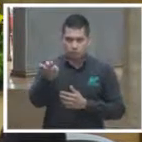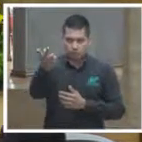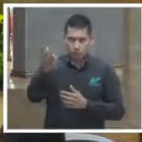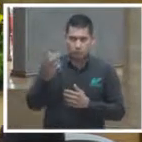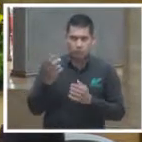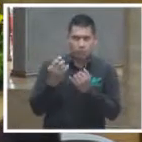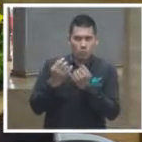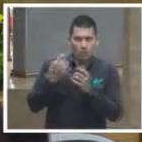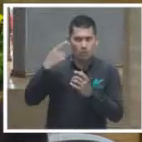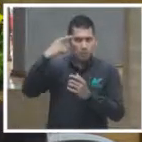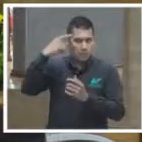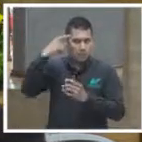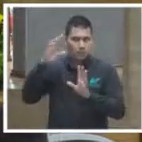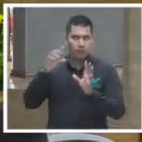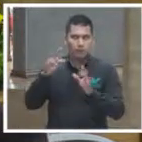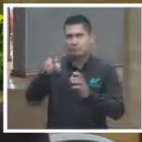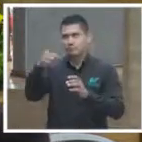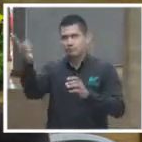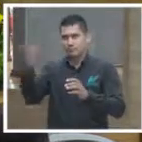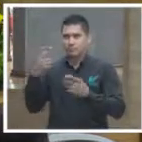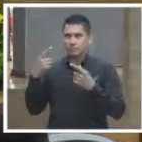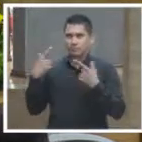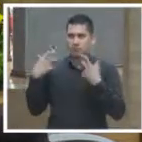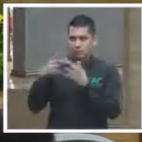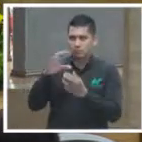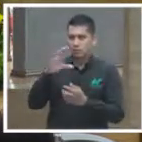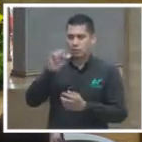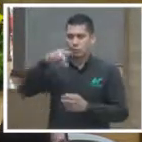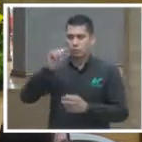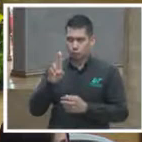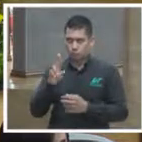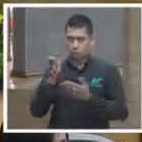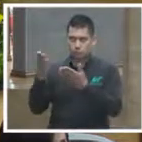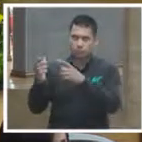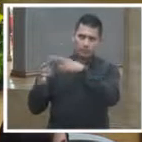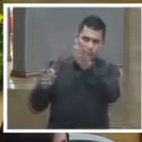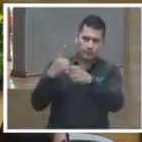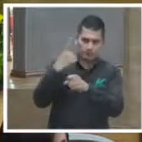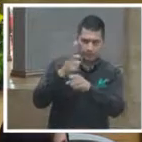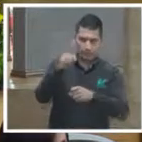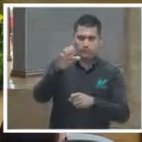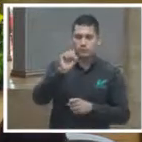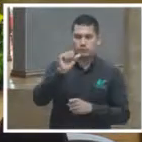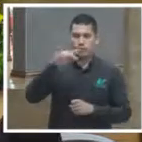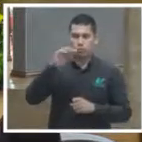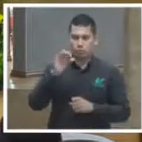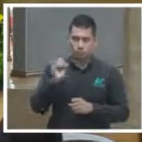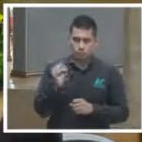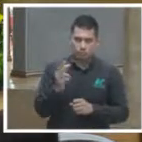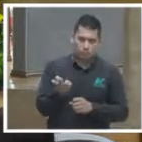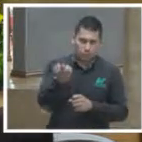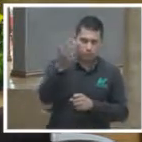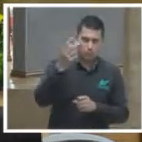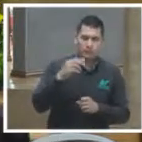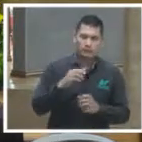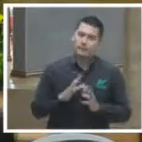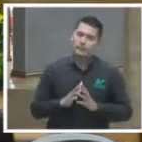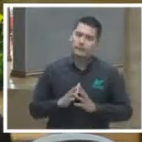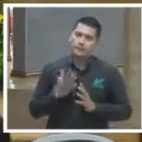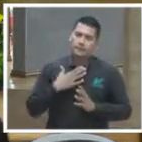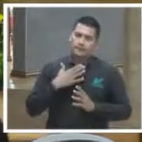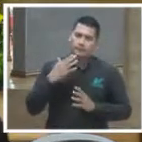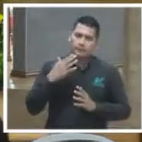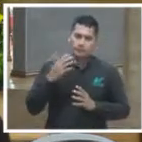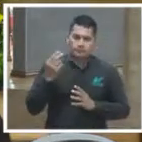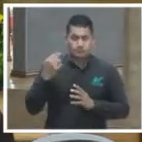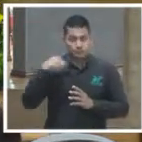rendición de cuentas para el maestro Cantú con relación a los maestros Santos algo que me parece que habría que pensar